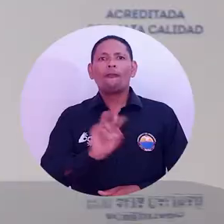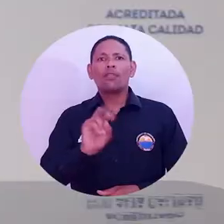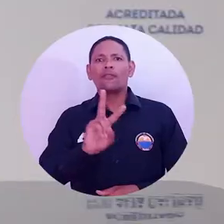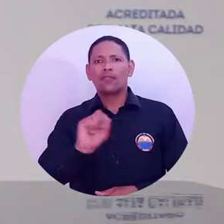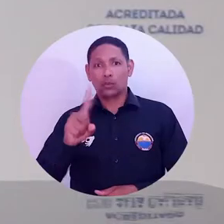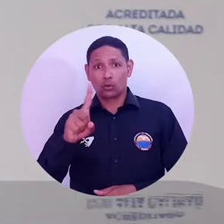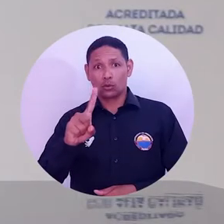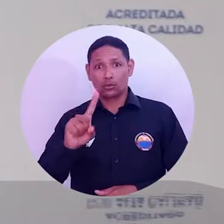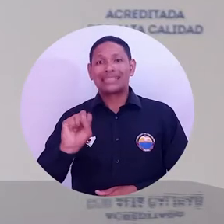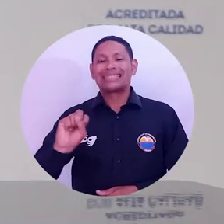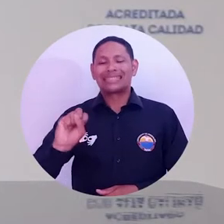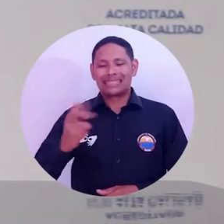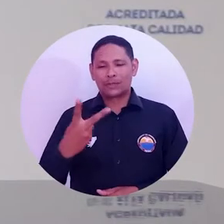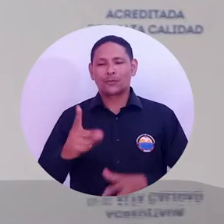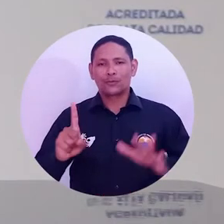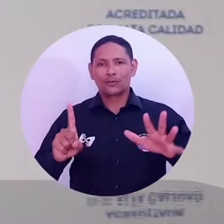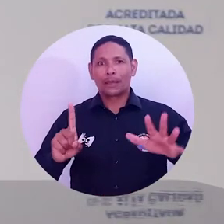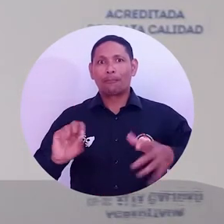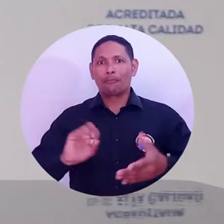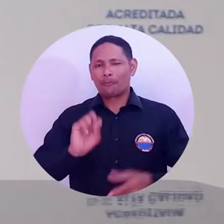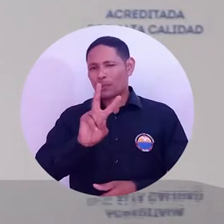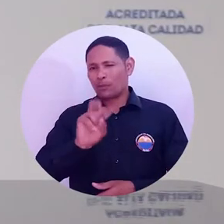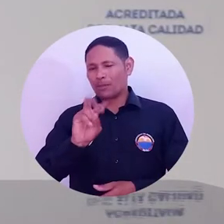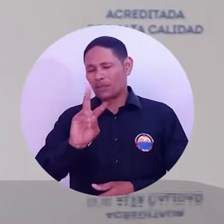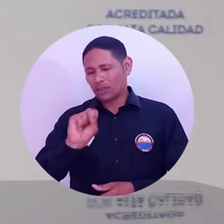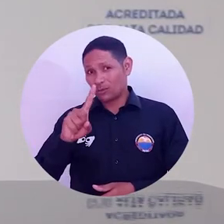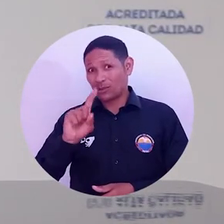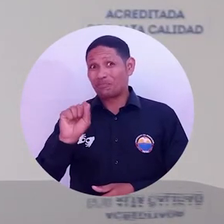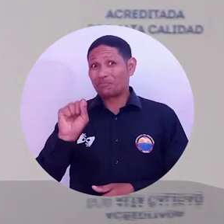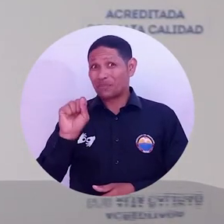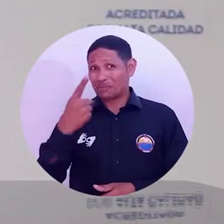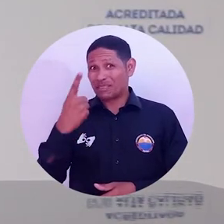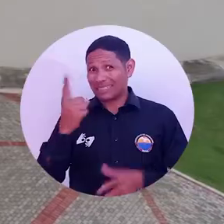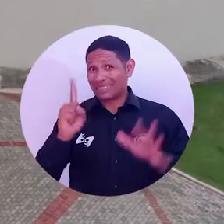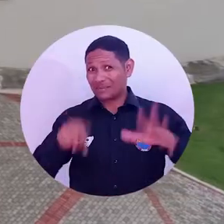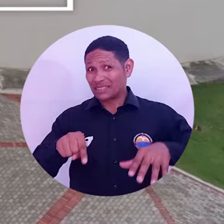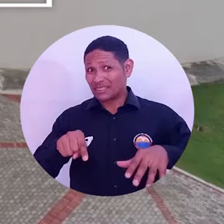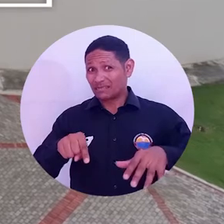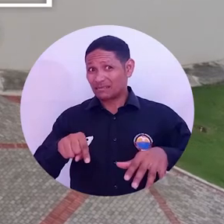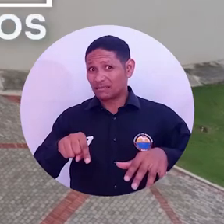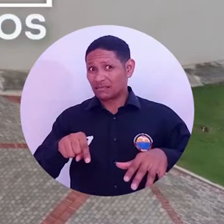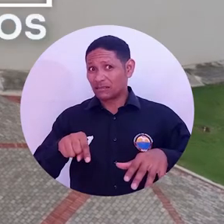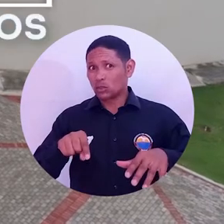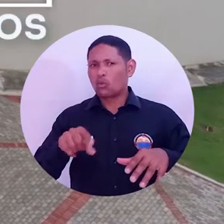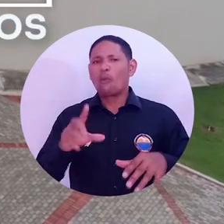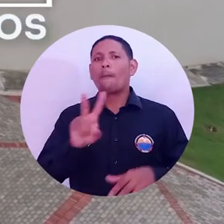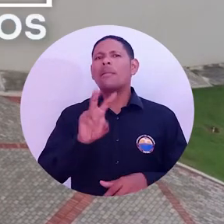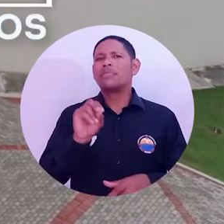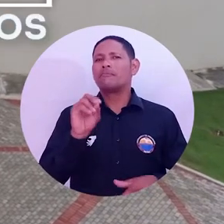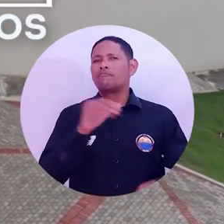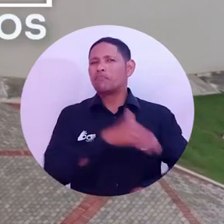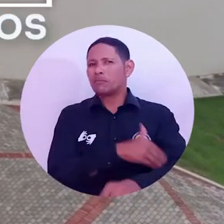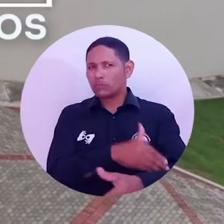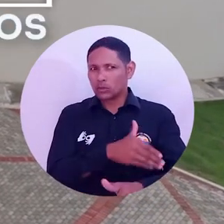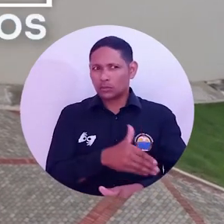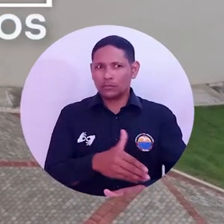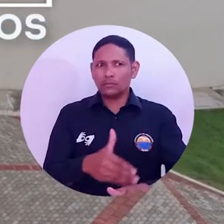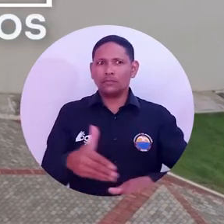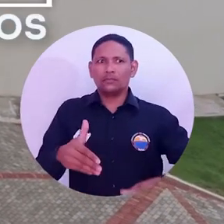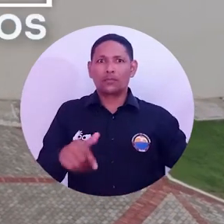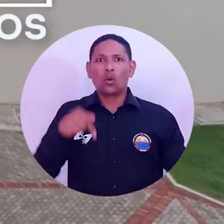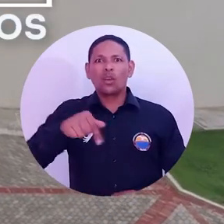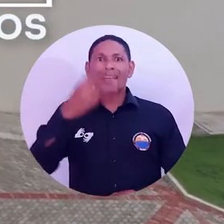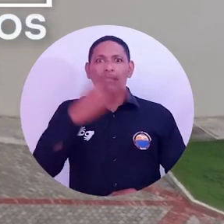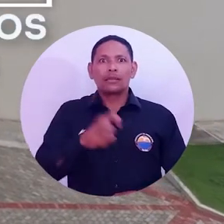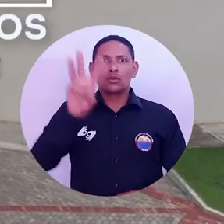curso. Para el 2021-1, el valor total de la matrícula es cerca de 20.000 millones de pesos. Hoy tenemos 18